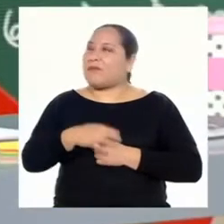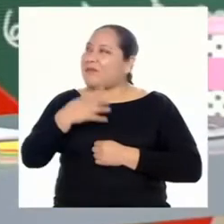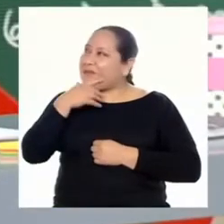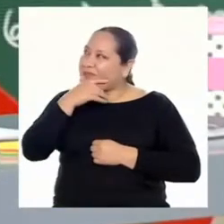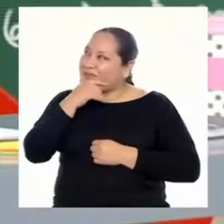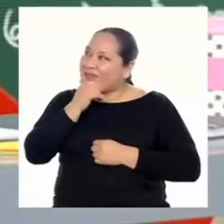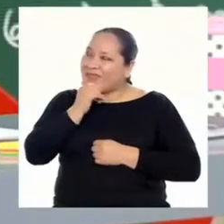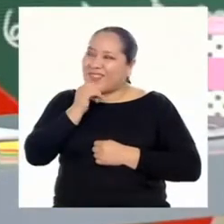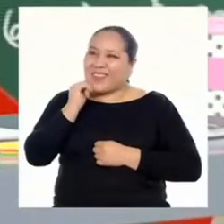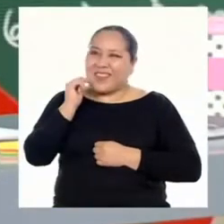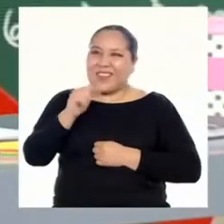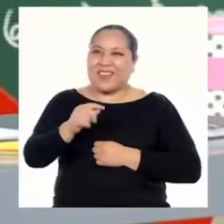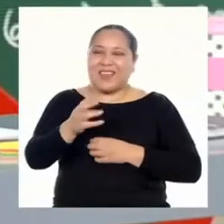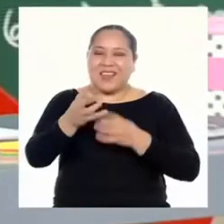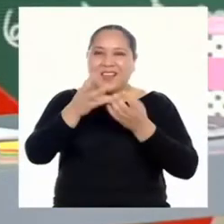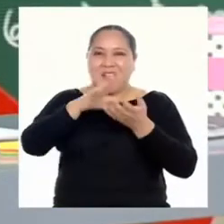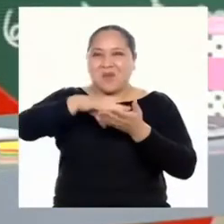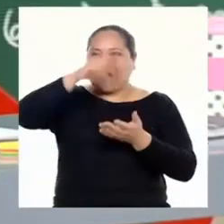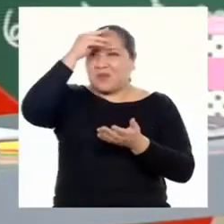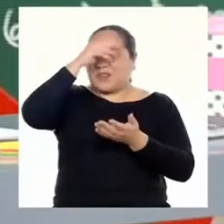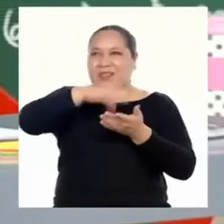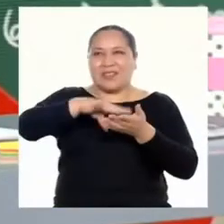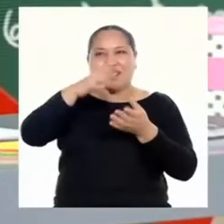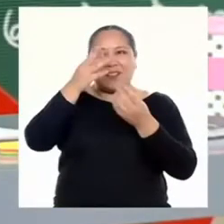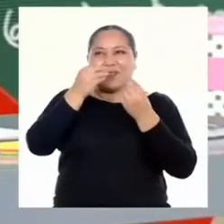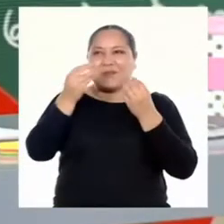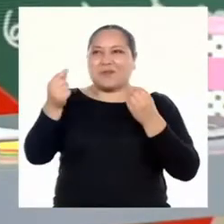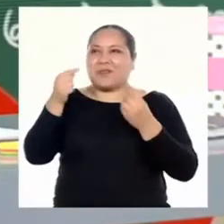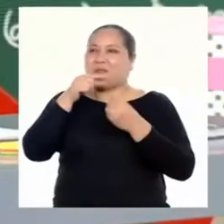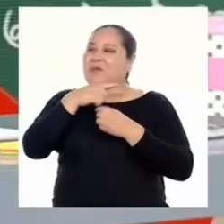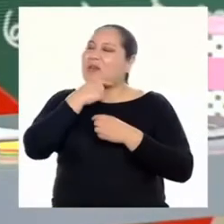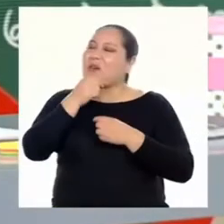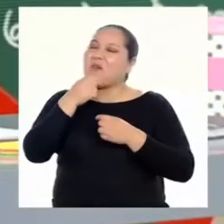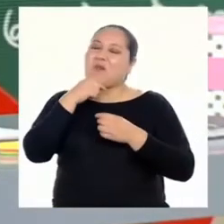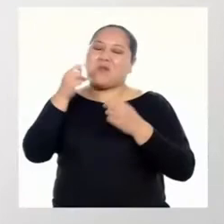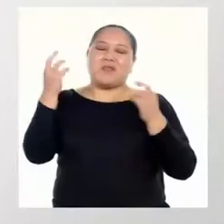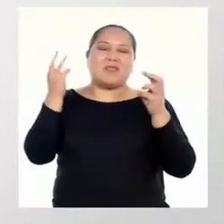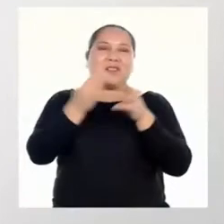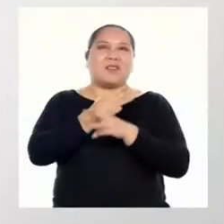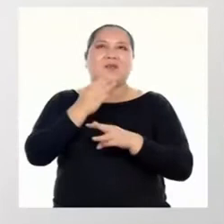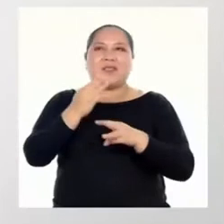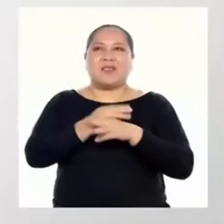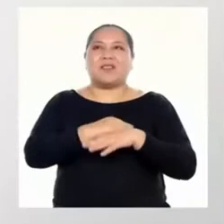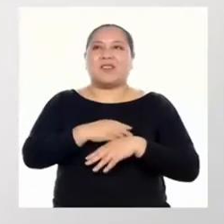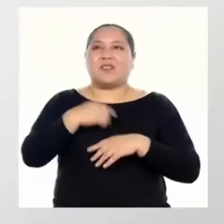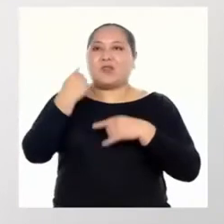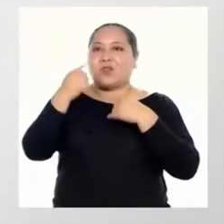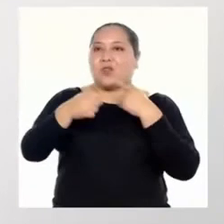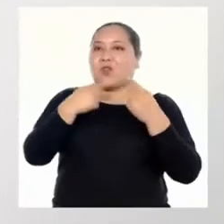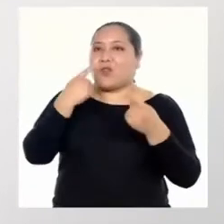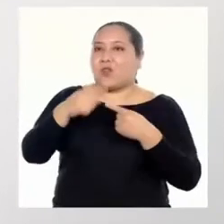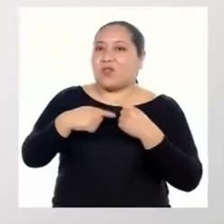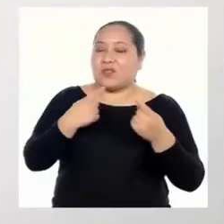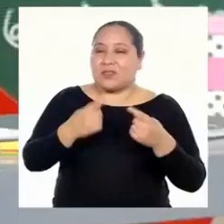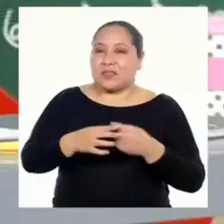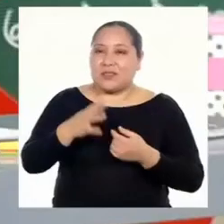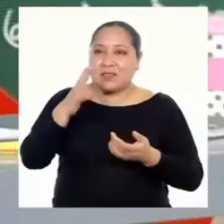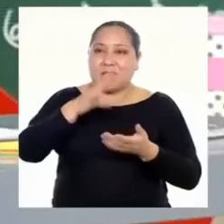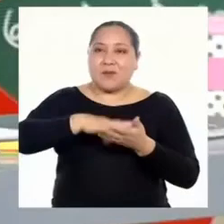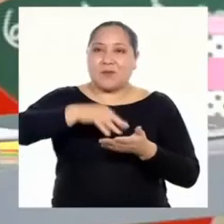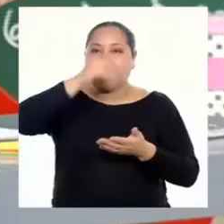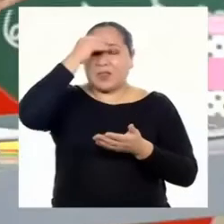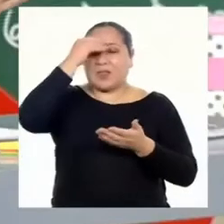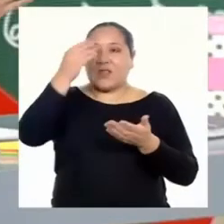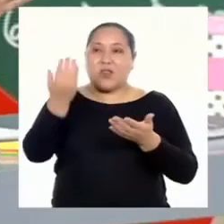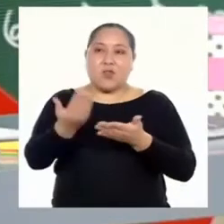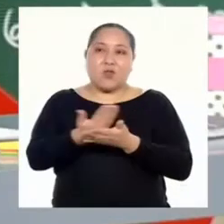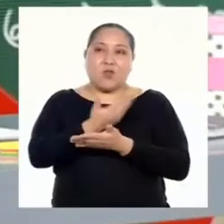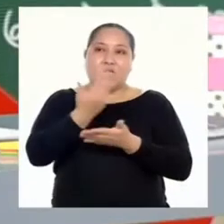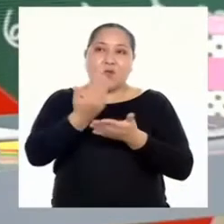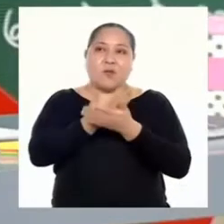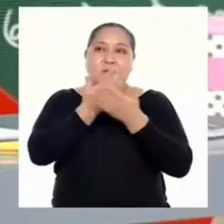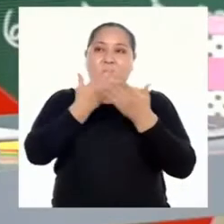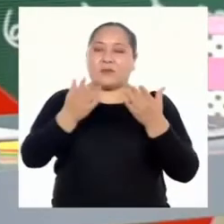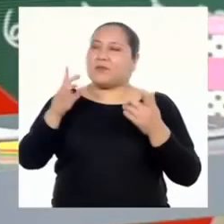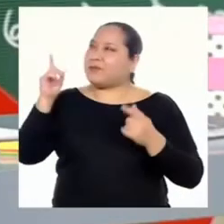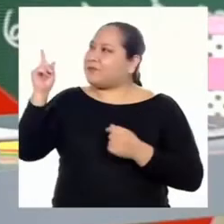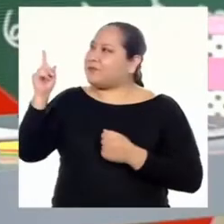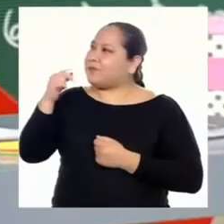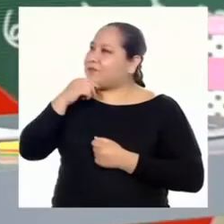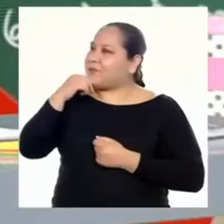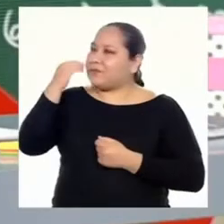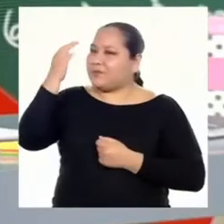¡Guau! ¡Cuánto estamos aprendiendo hoy día! Por eso me gusta la matemática. Todos los días se aprende algo nuevo. Hablando de eso,